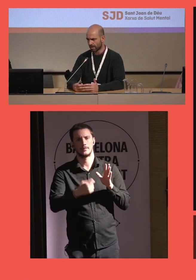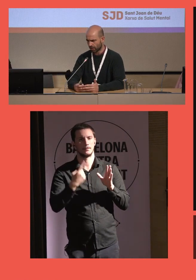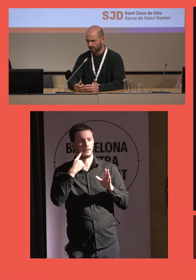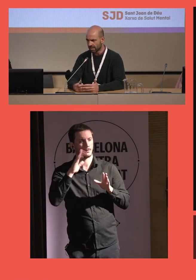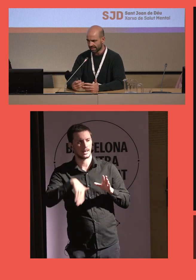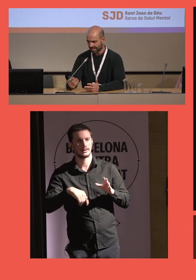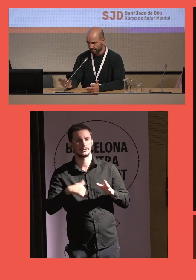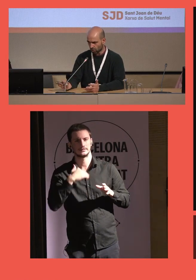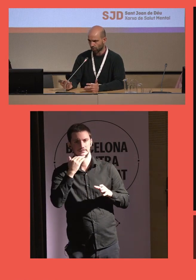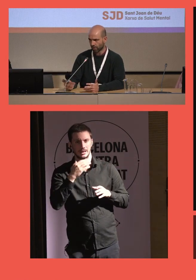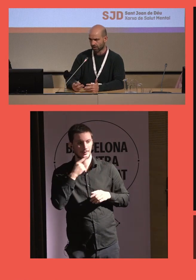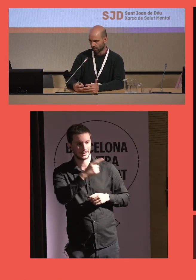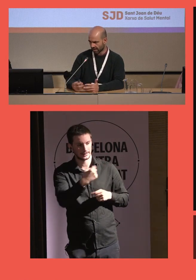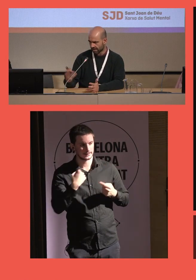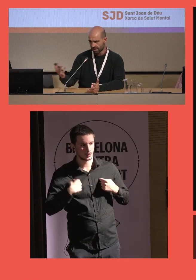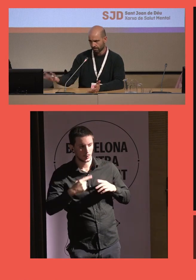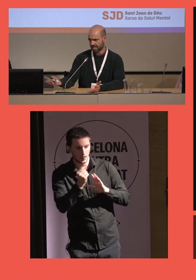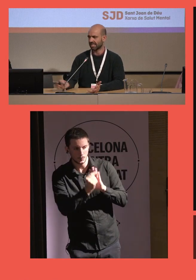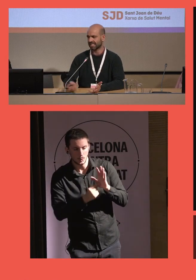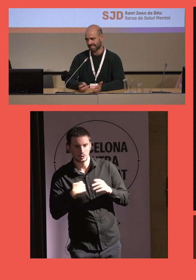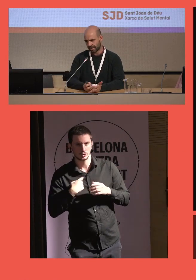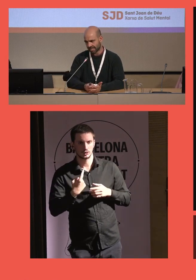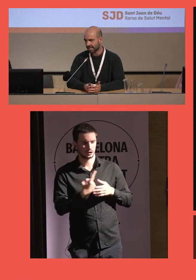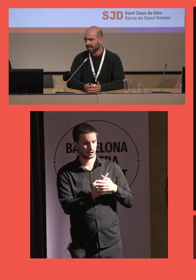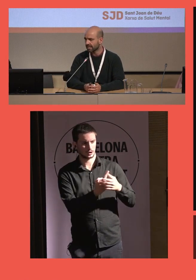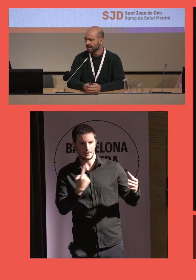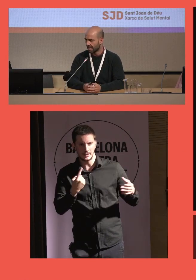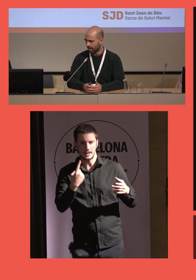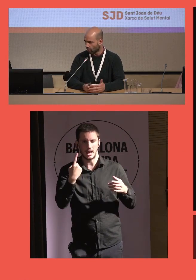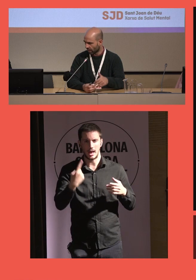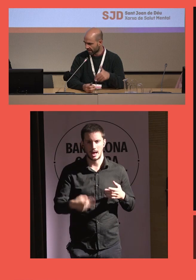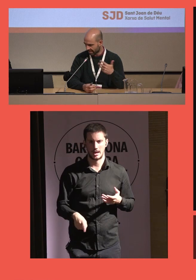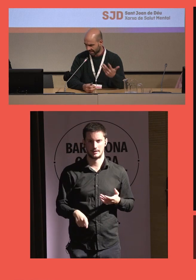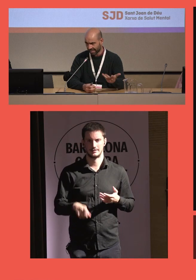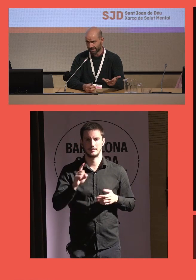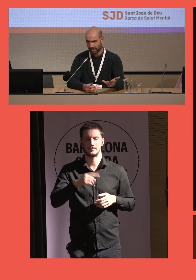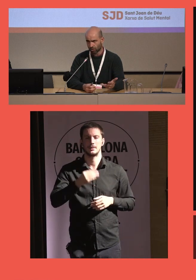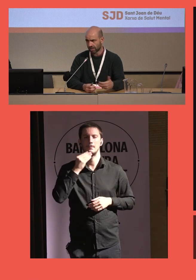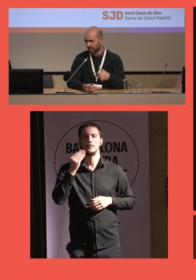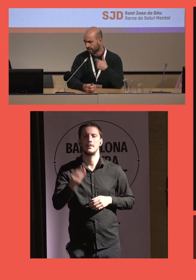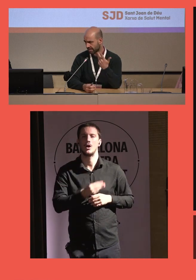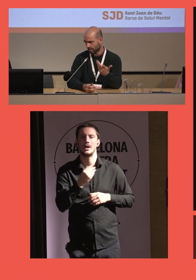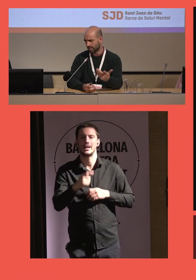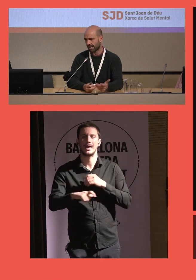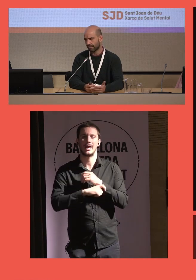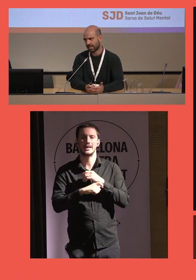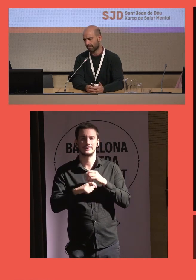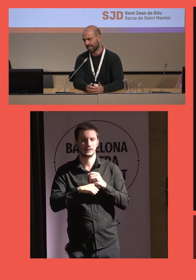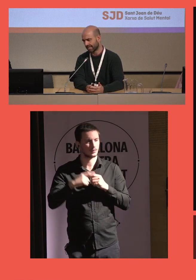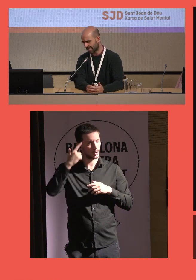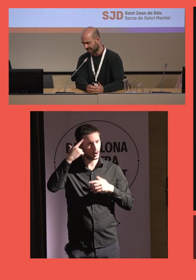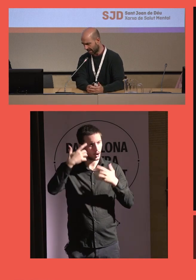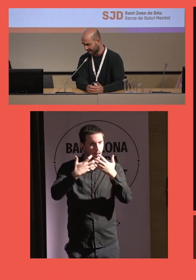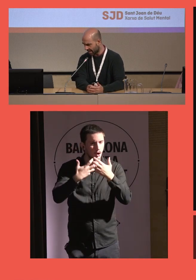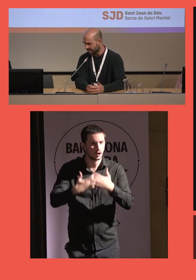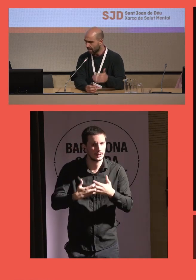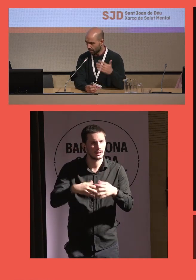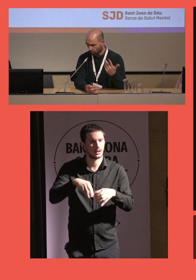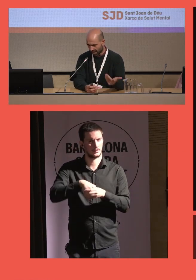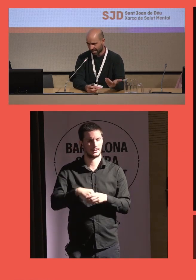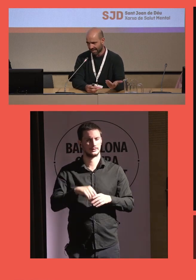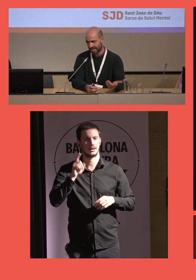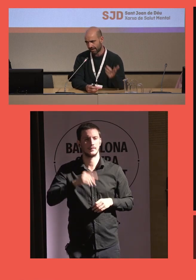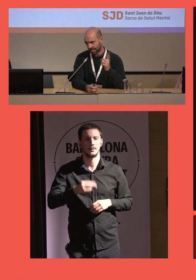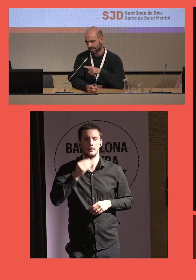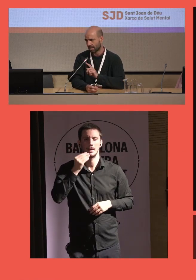disminución de percepción de aislamiento social y soledad mediante escalas validadas, la mejora de estrategias metacognitivas también mediante escalas validadas,